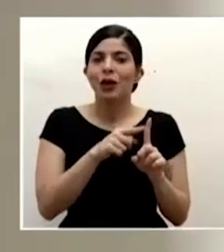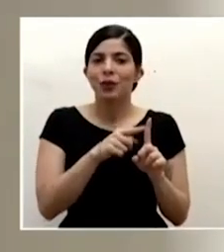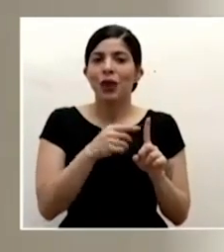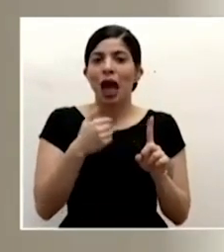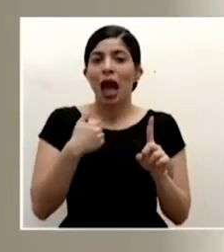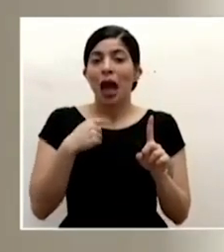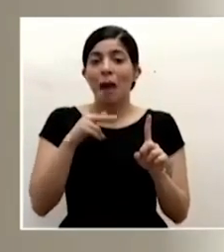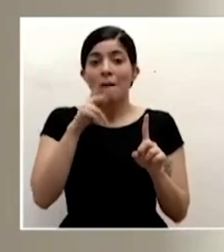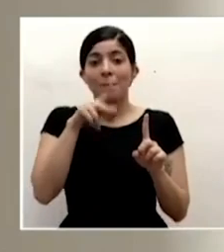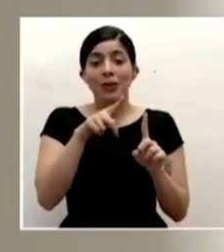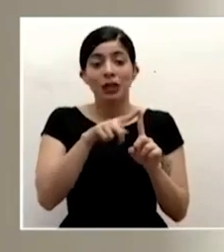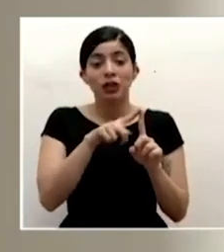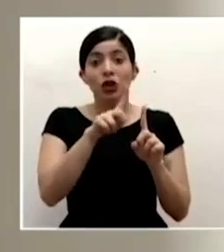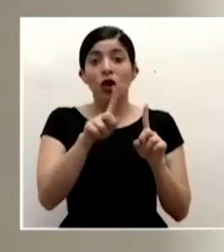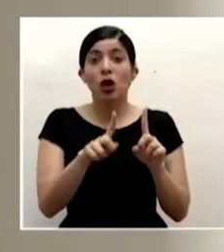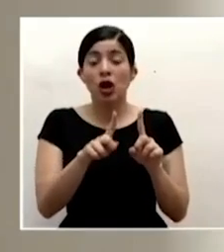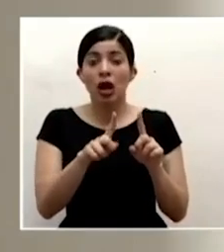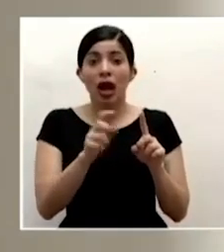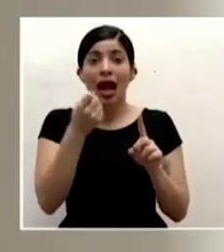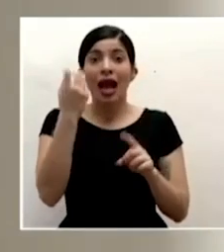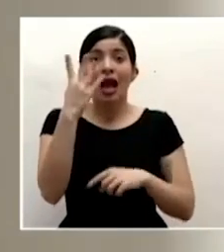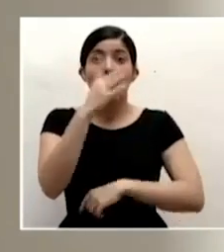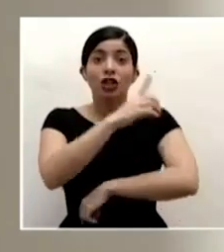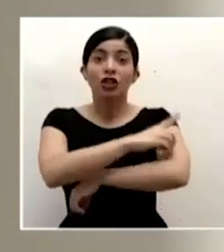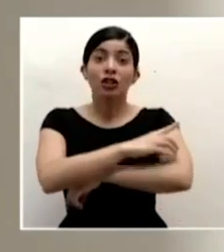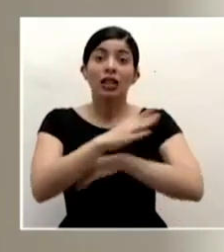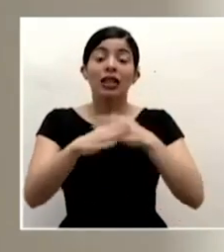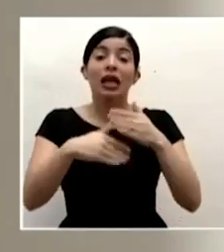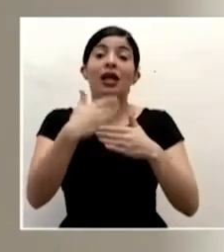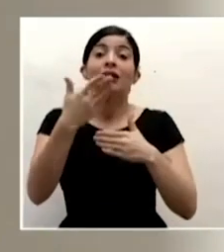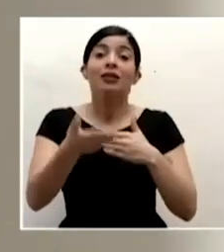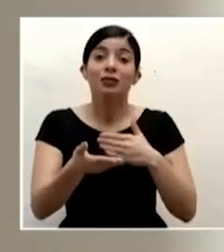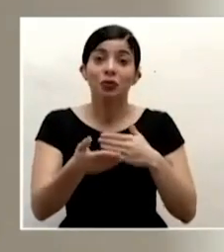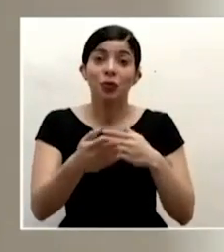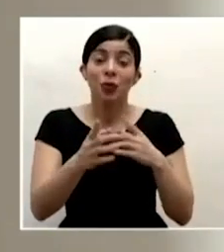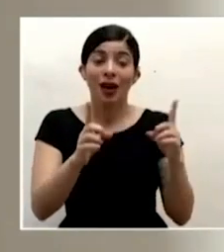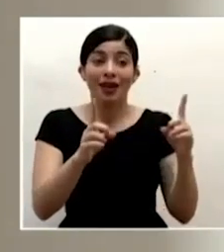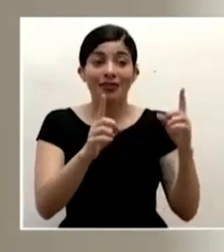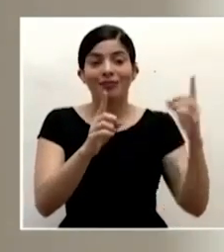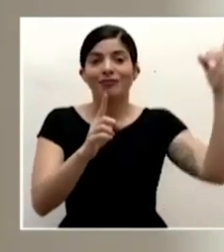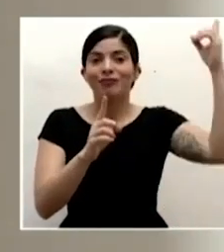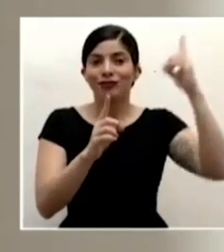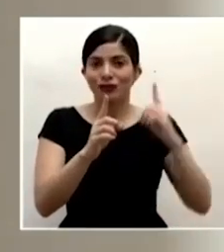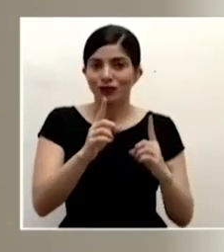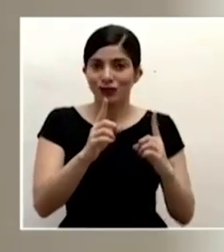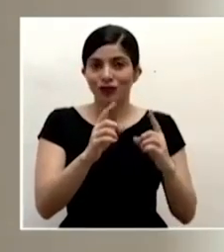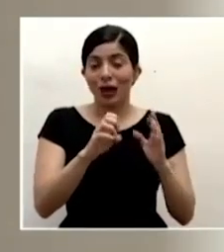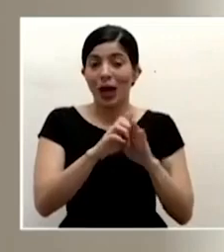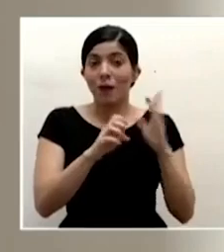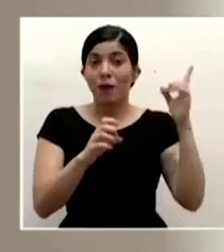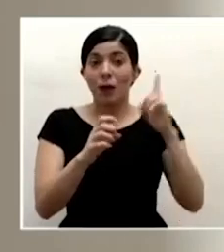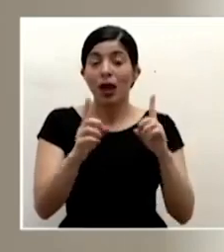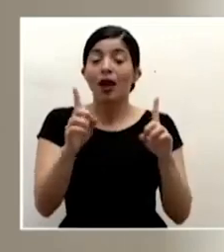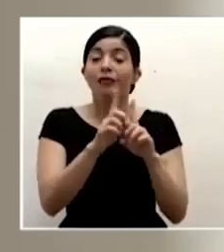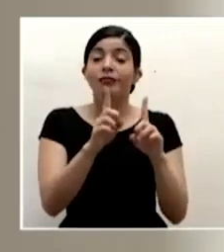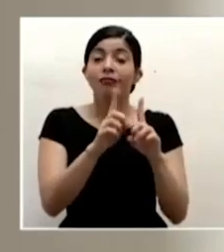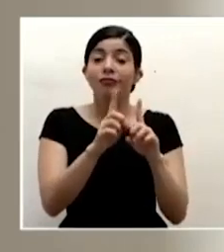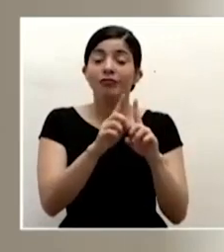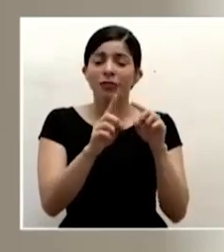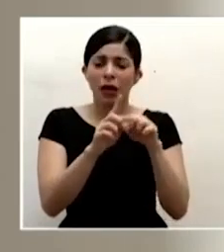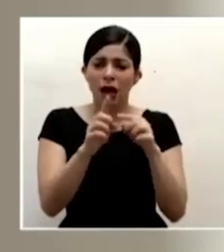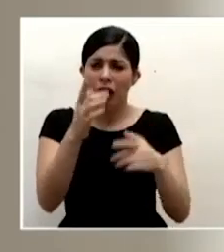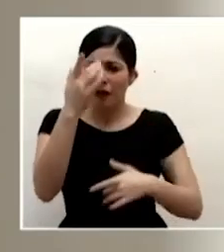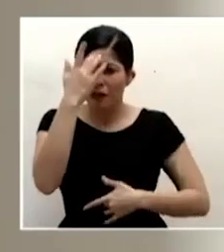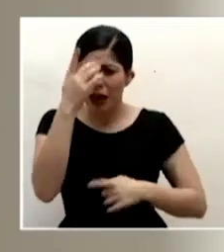cercano que en los 14 días después de que la de que ese repatriado realmente en este caso haya regresado manifieste síntomas entonces inmediatamente